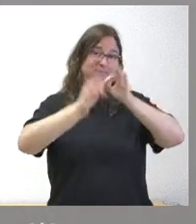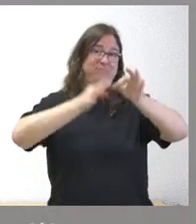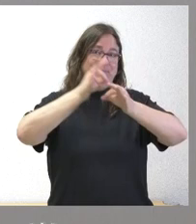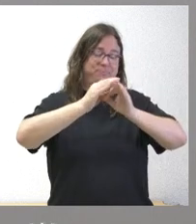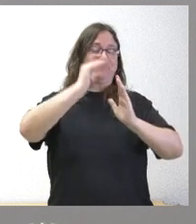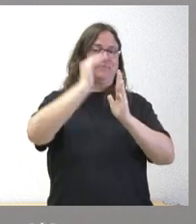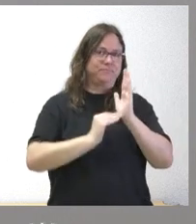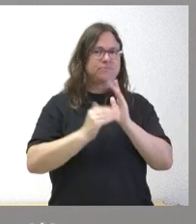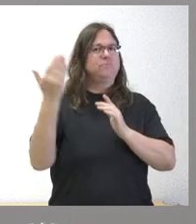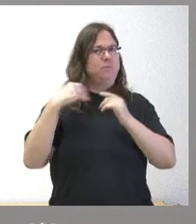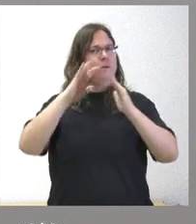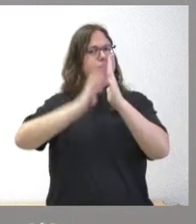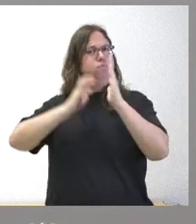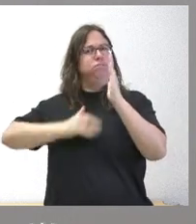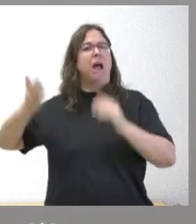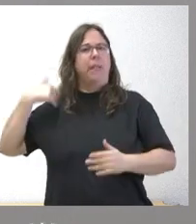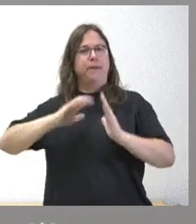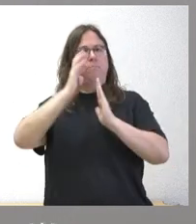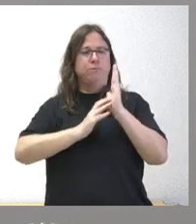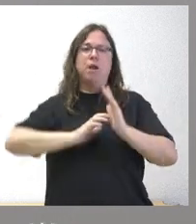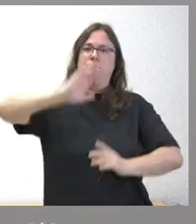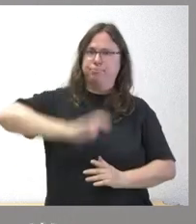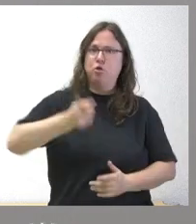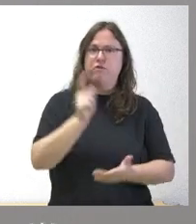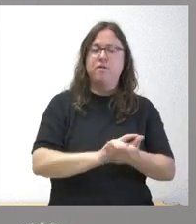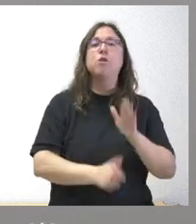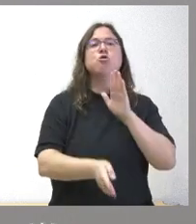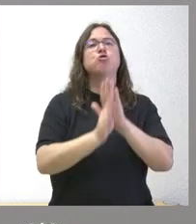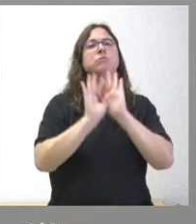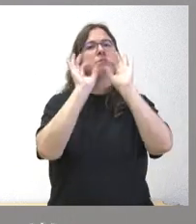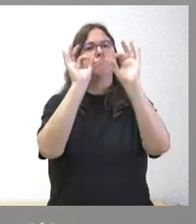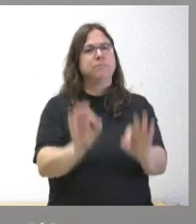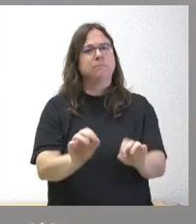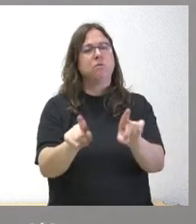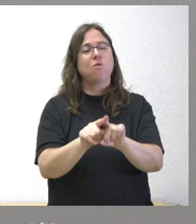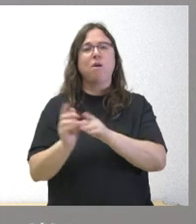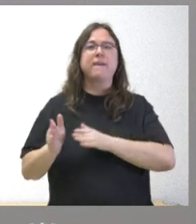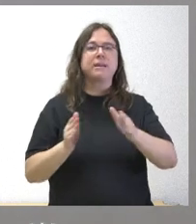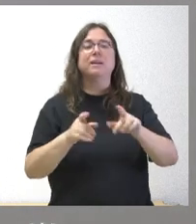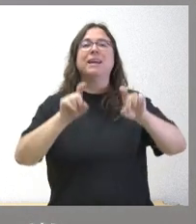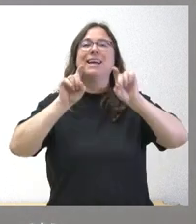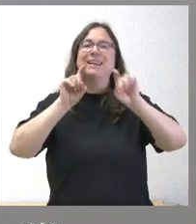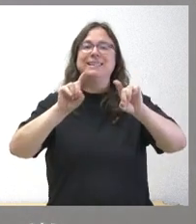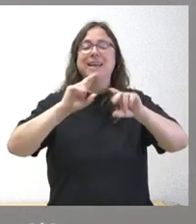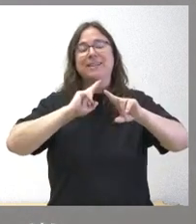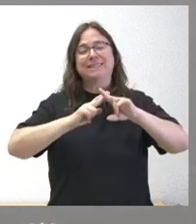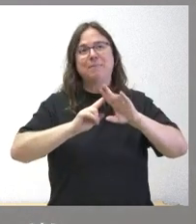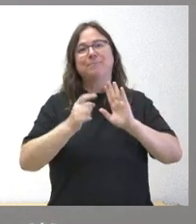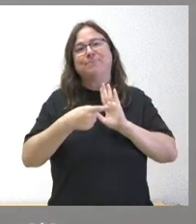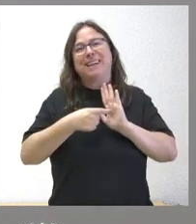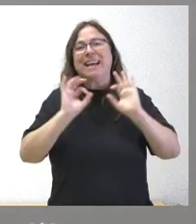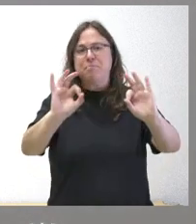reducciones que ya habíamos hecho anteriormente. Seguimos ese mismo ejemplo, esa misma dirección, en lo que son las enseñanzas de régimen